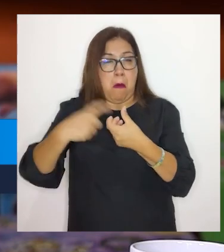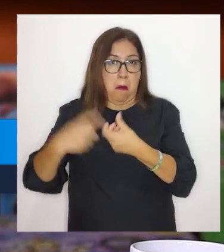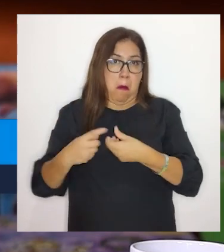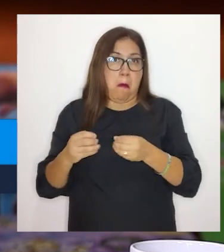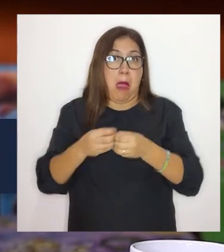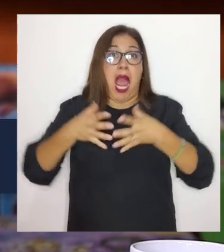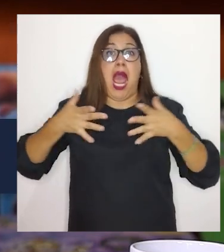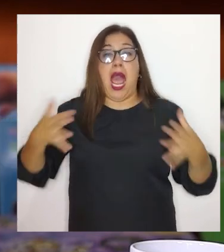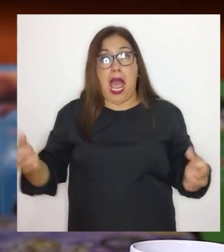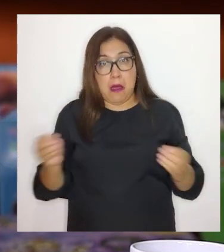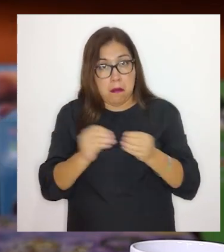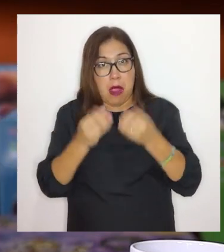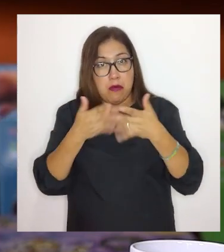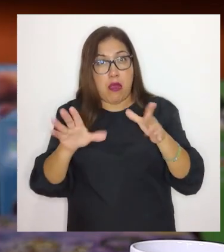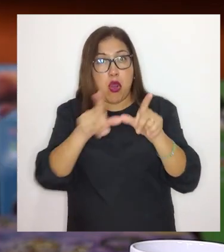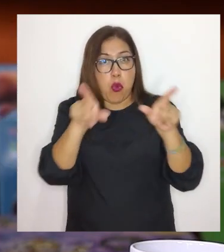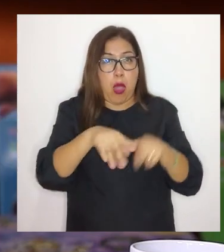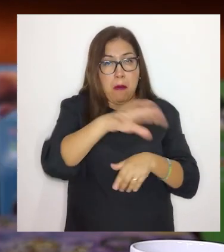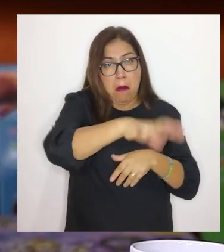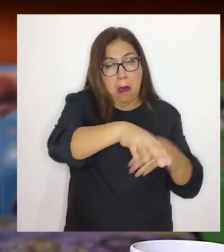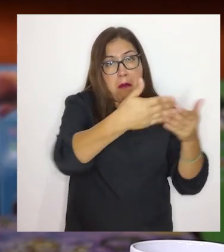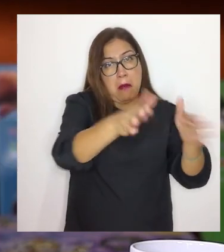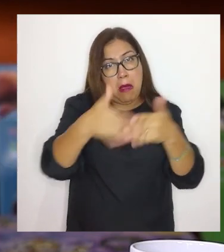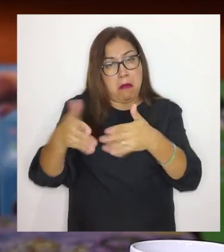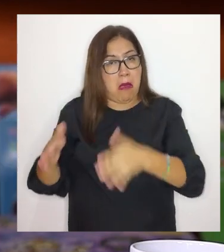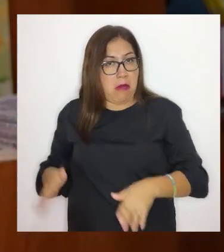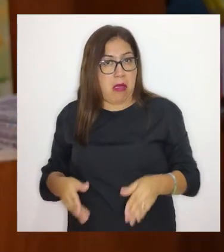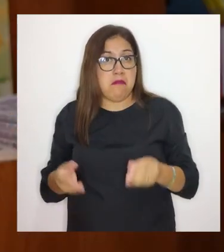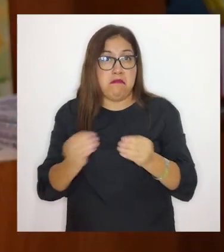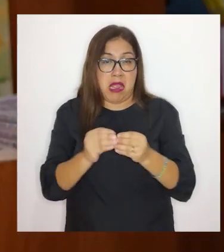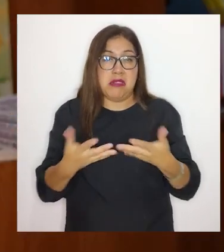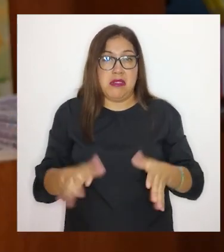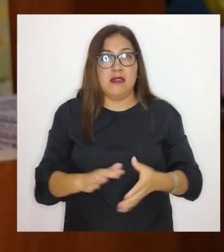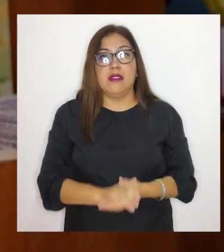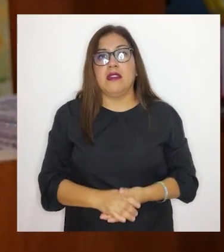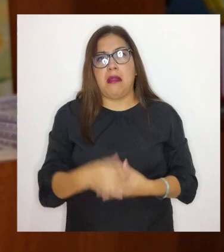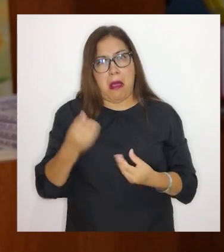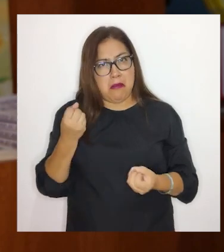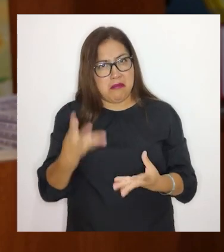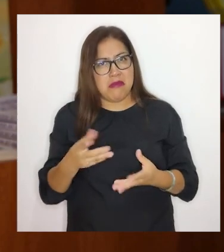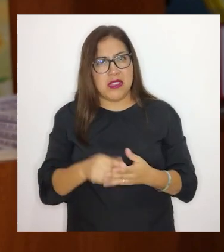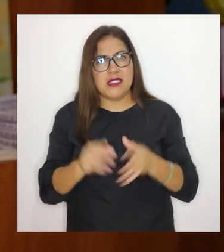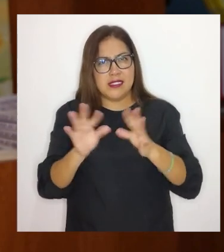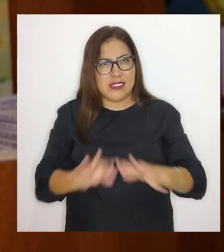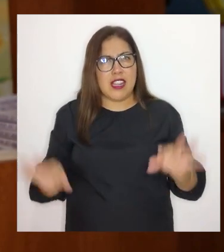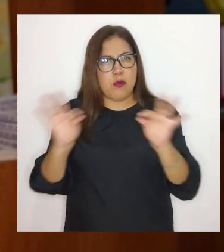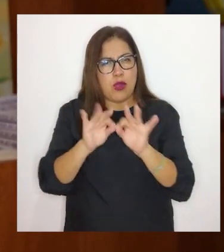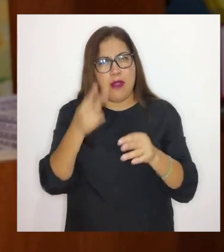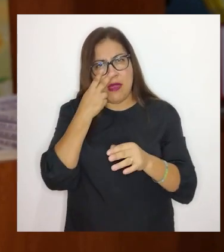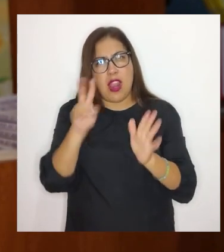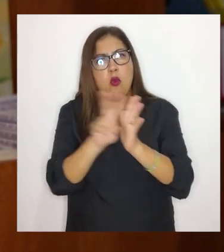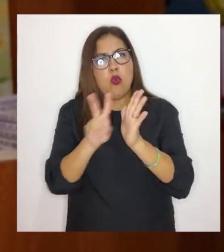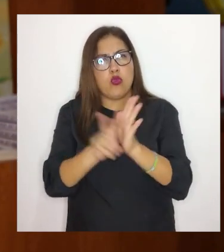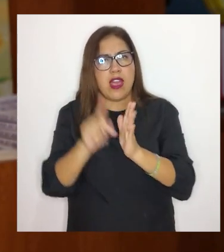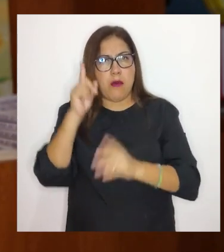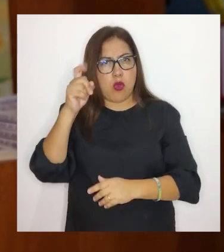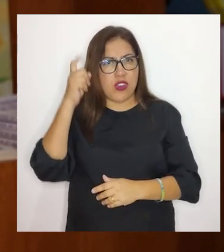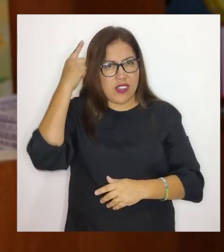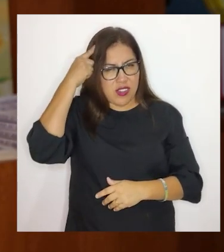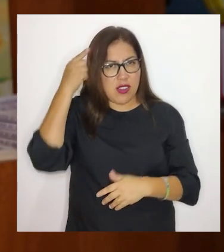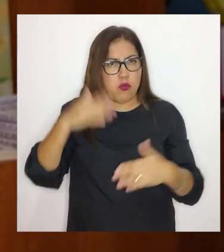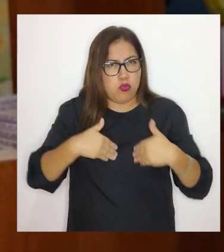permitido incrementar también la cobertura geográfica y la cobertura de atención. Claro que sí, es importante a mí y a mí una voluntad